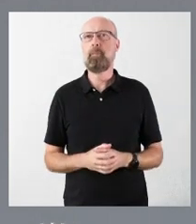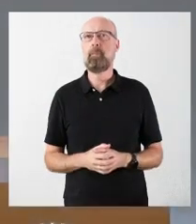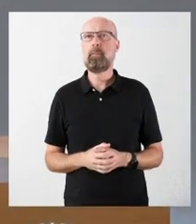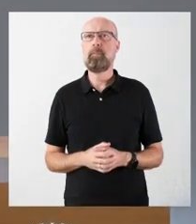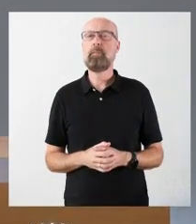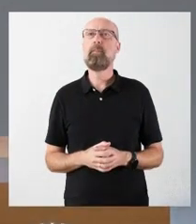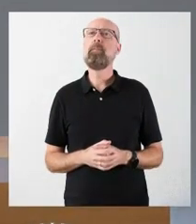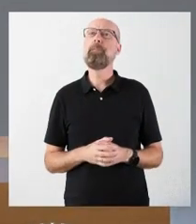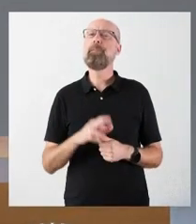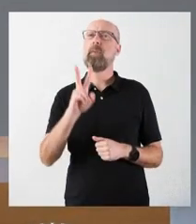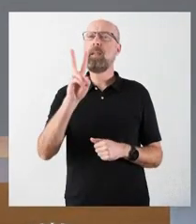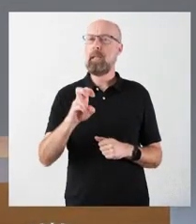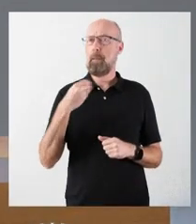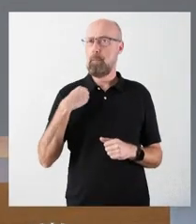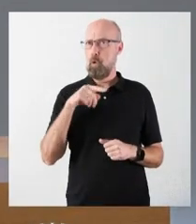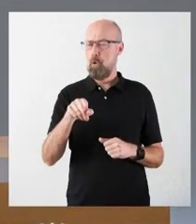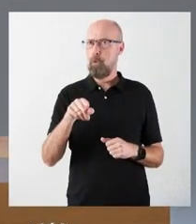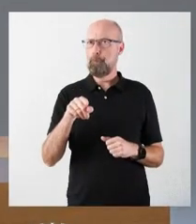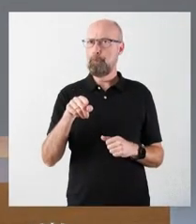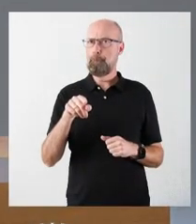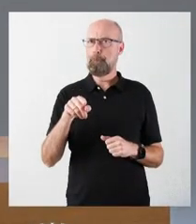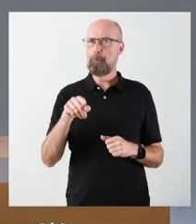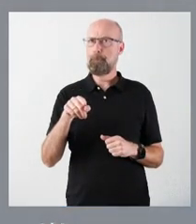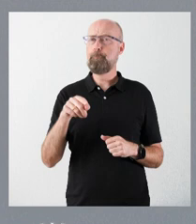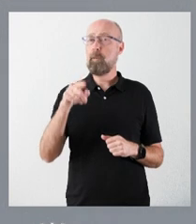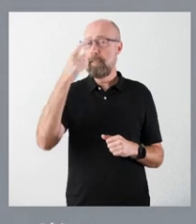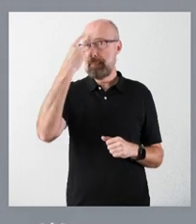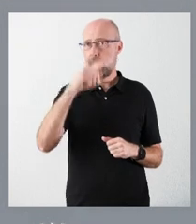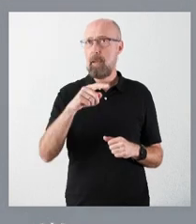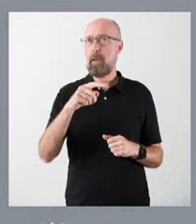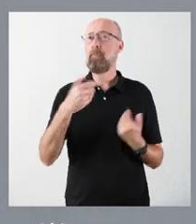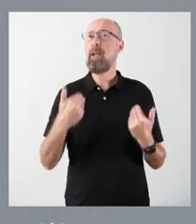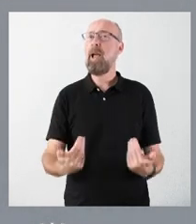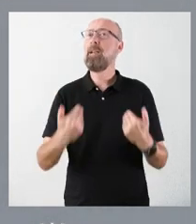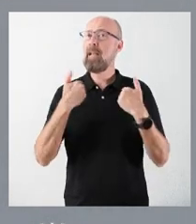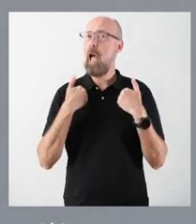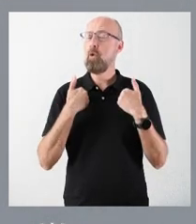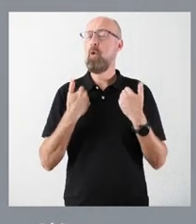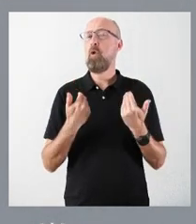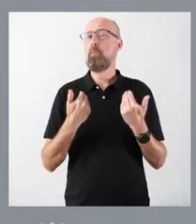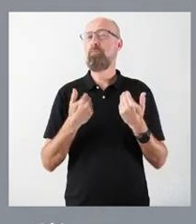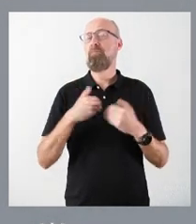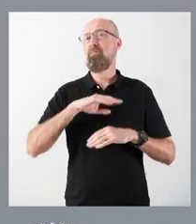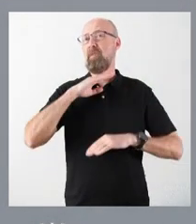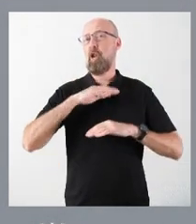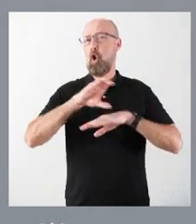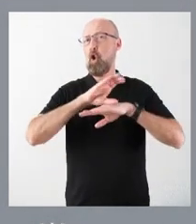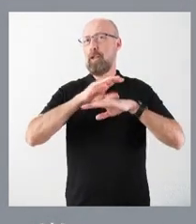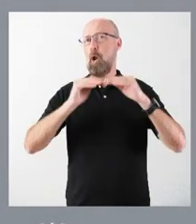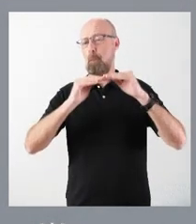Y sobre el resto de asuntos, usted sabe que los cargos con rango inferior a consejero,